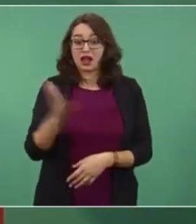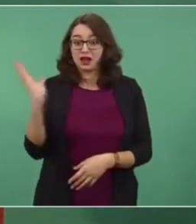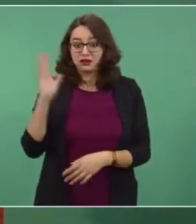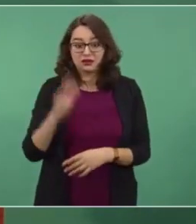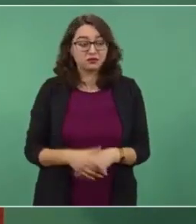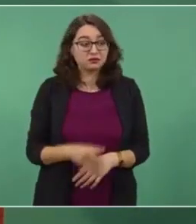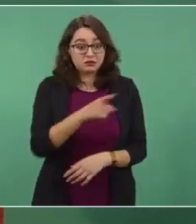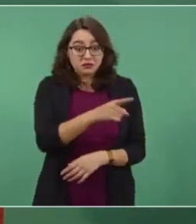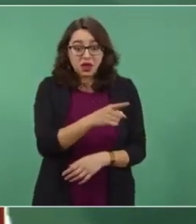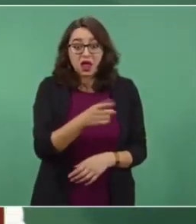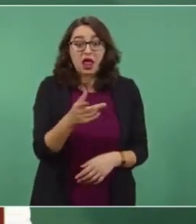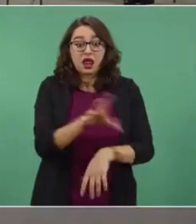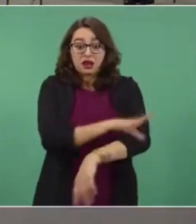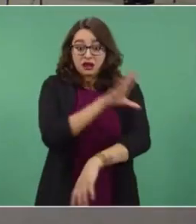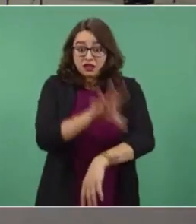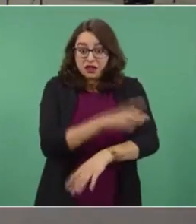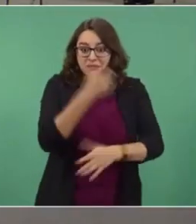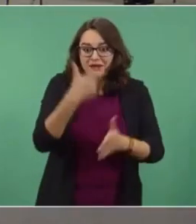muy barato pues no es cierto.